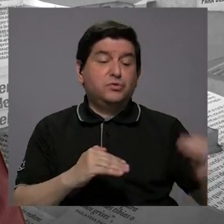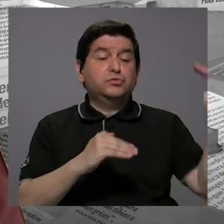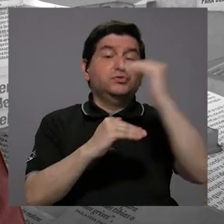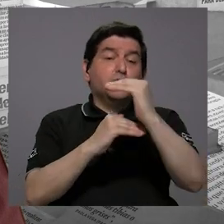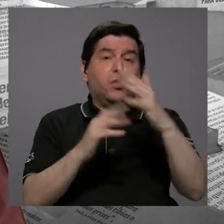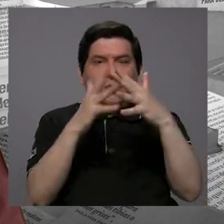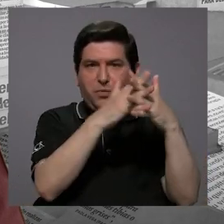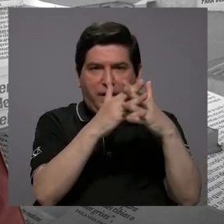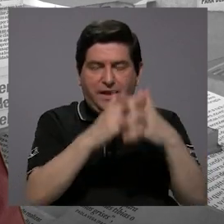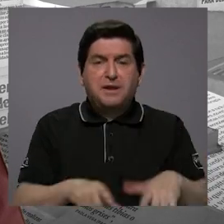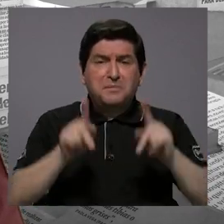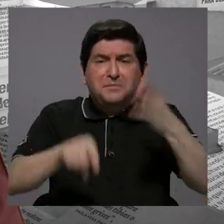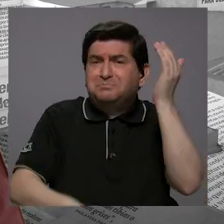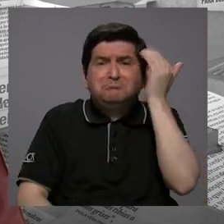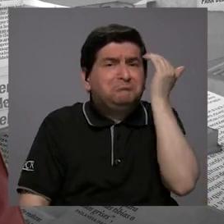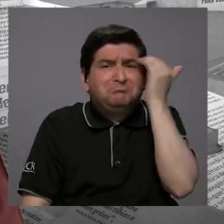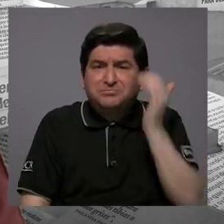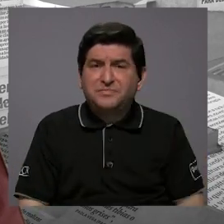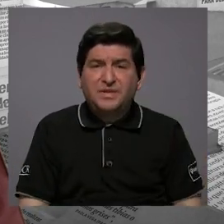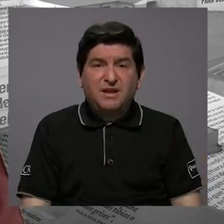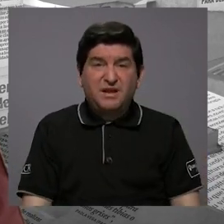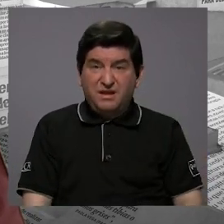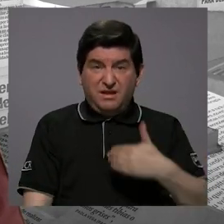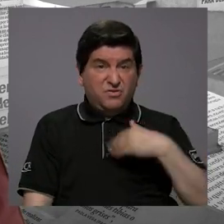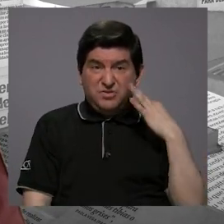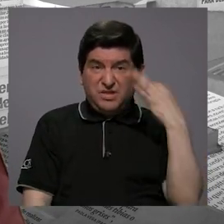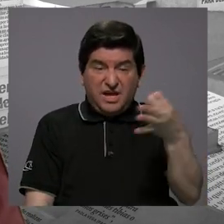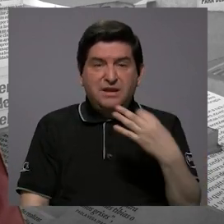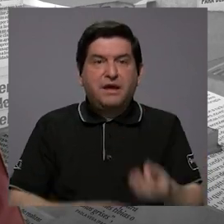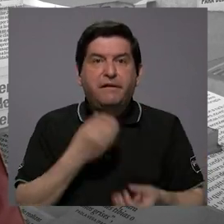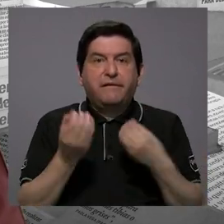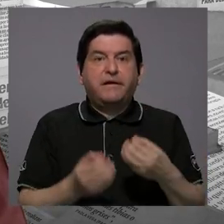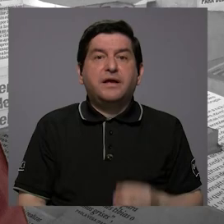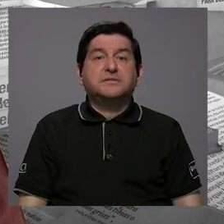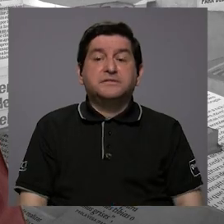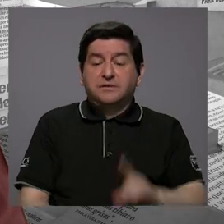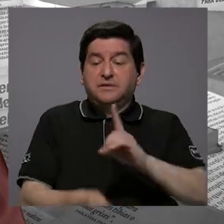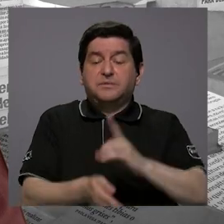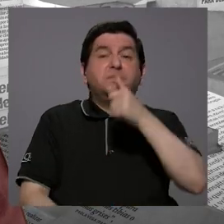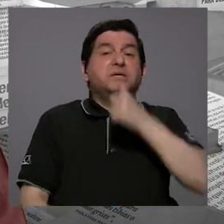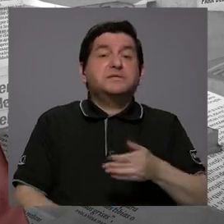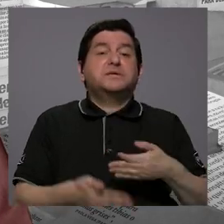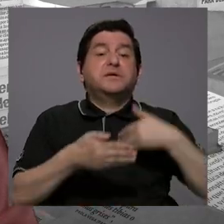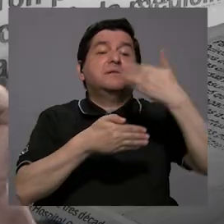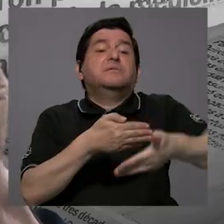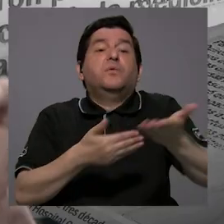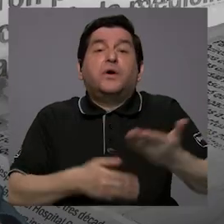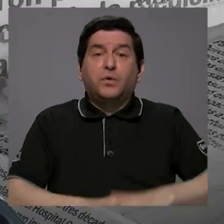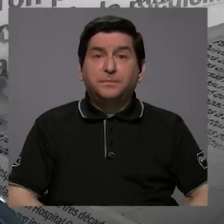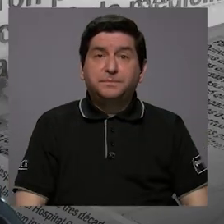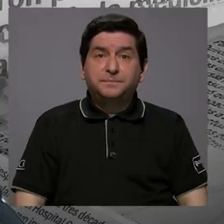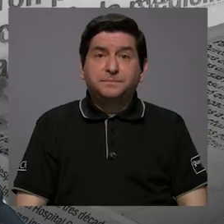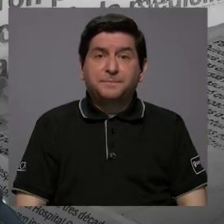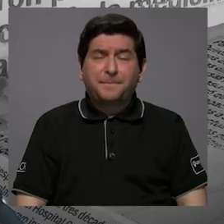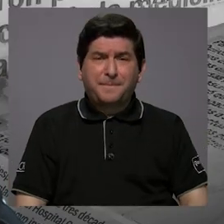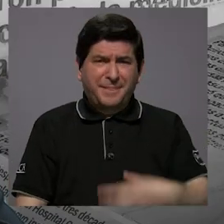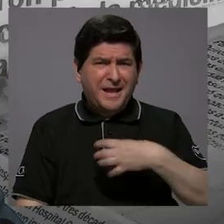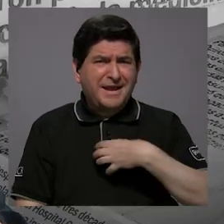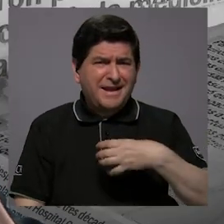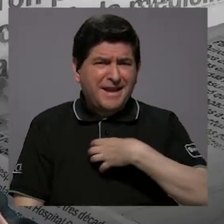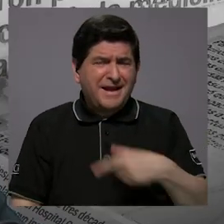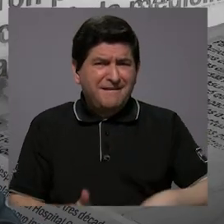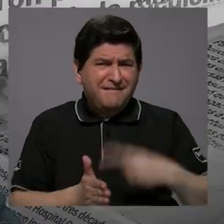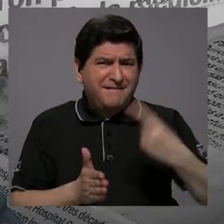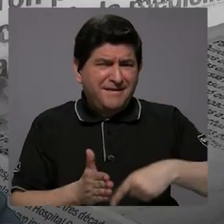de los Estados Unidos, y la gente no sabe que, si no lo tiene, va a tener que ir a ver qué hace en la medicina privada, como usted bien lo decía. Yo creo que la queja muchas